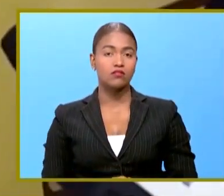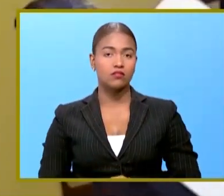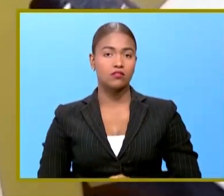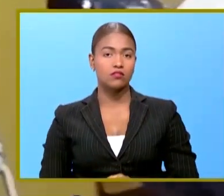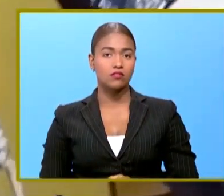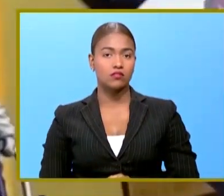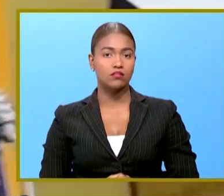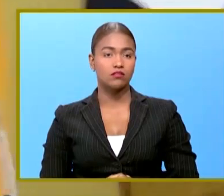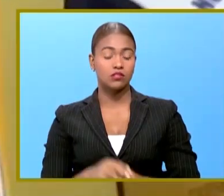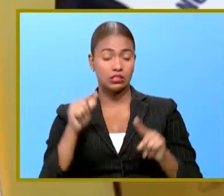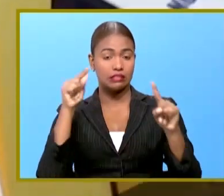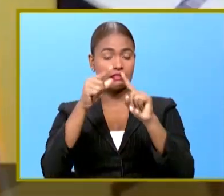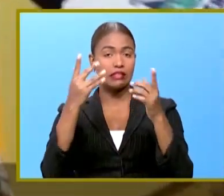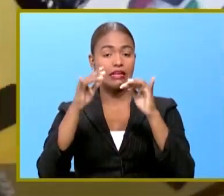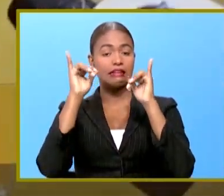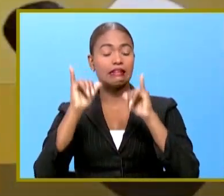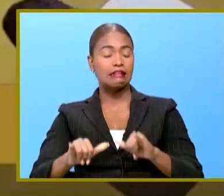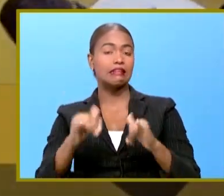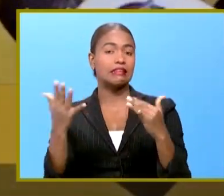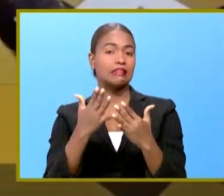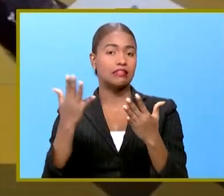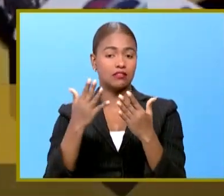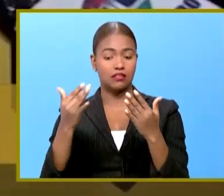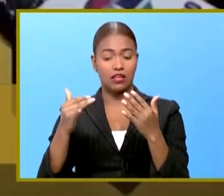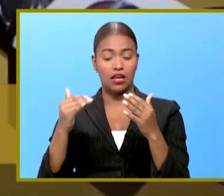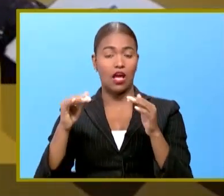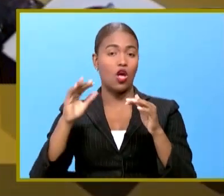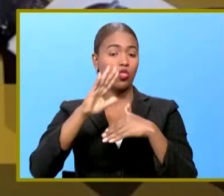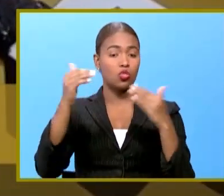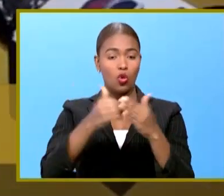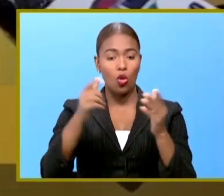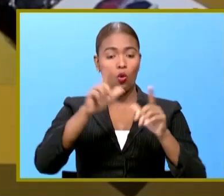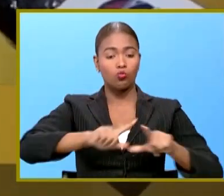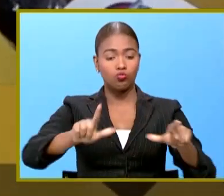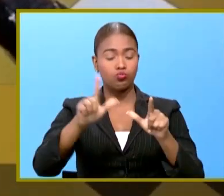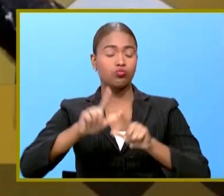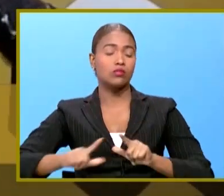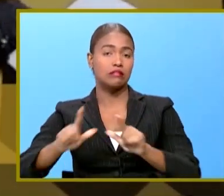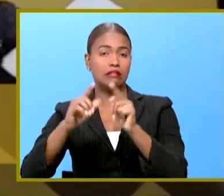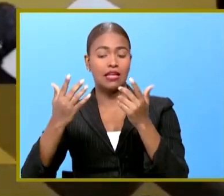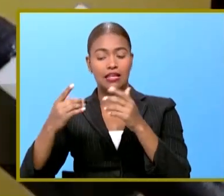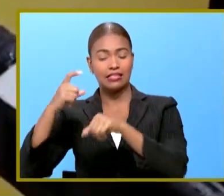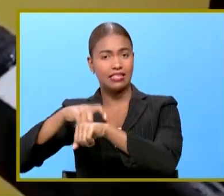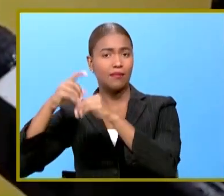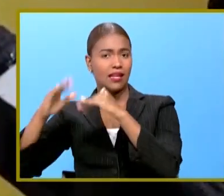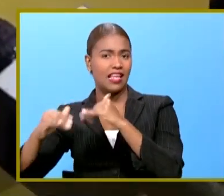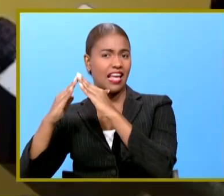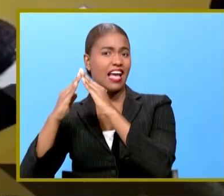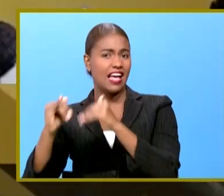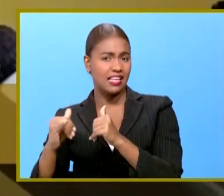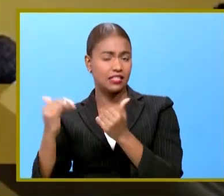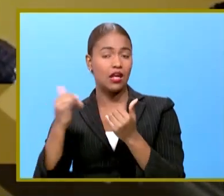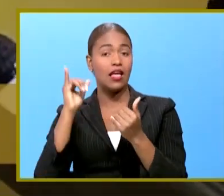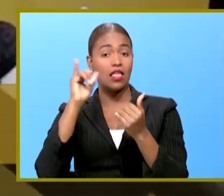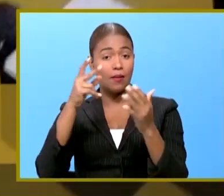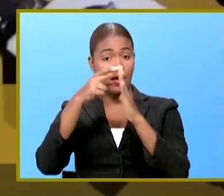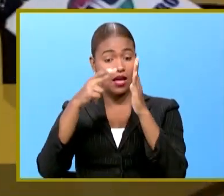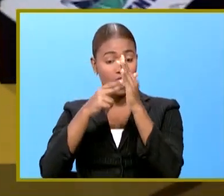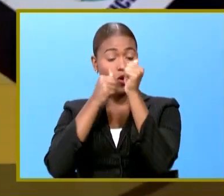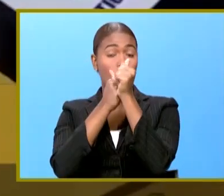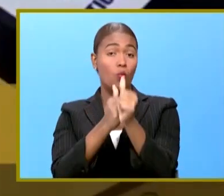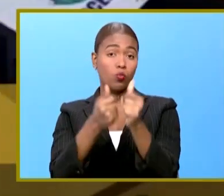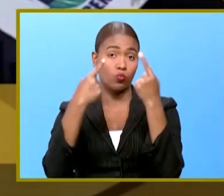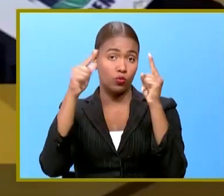El adjetivo es que se mantenga la presencia analizando presencia en todos los barrios el toque de queda en los negocios que se cumpla el